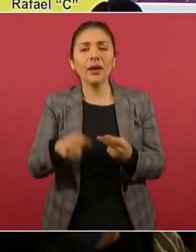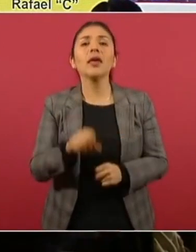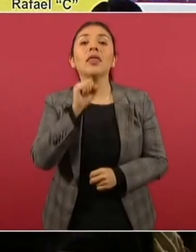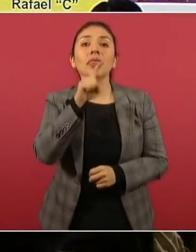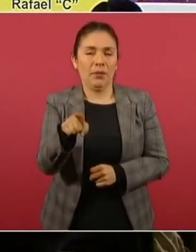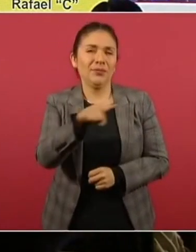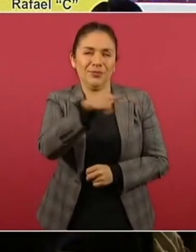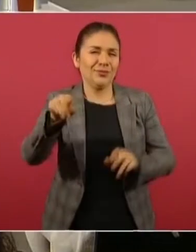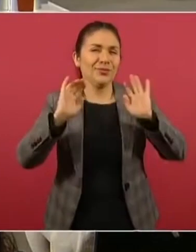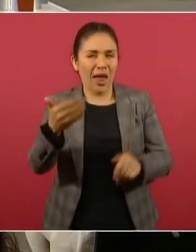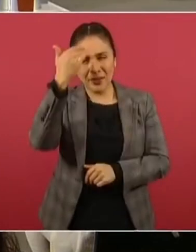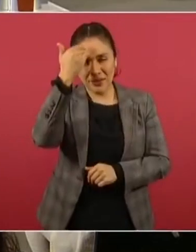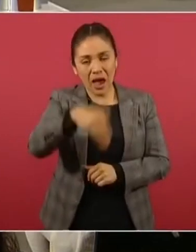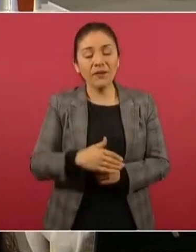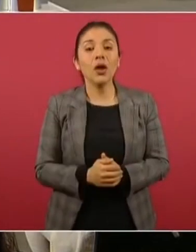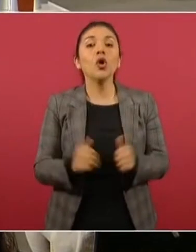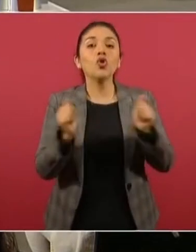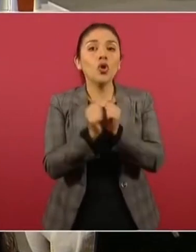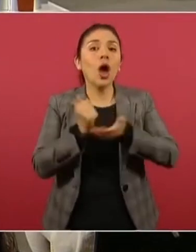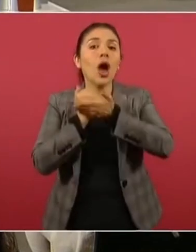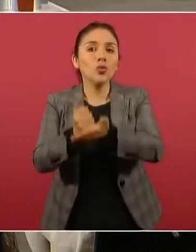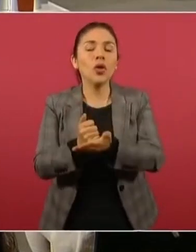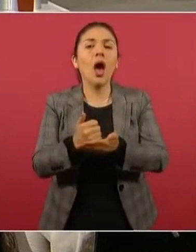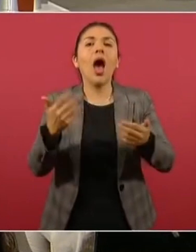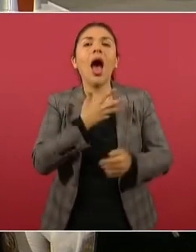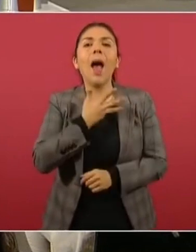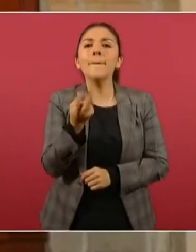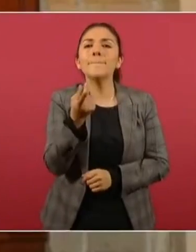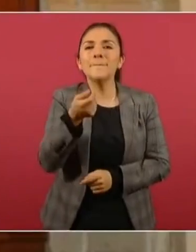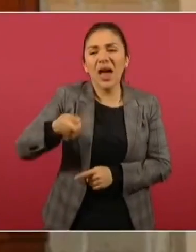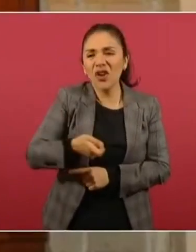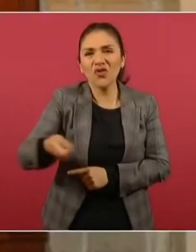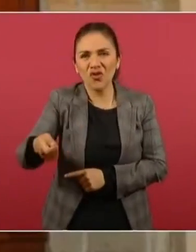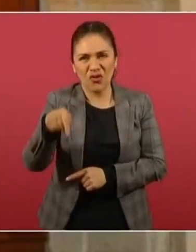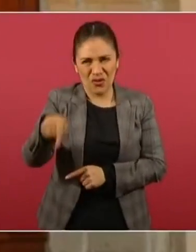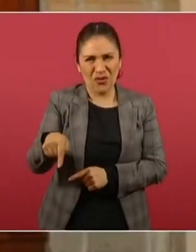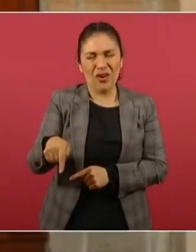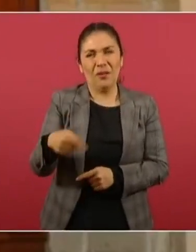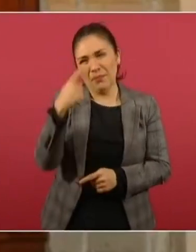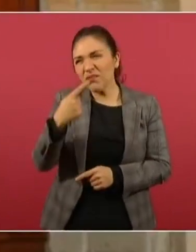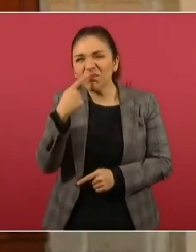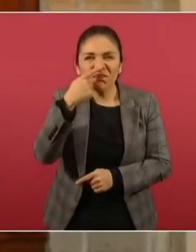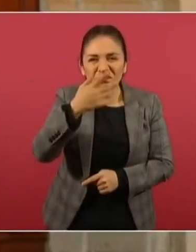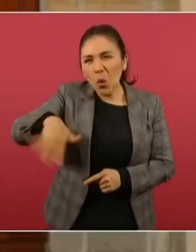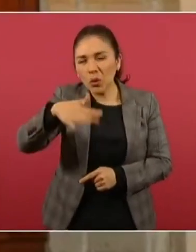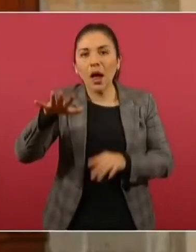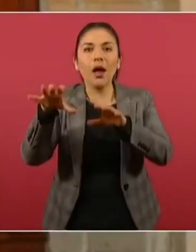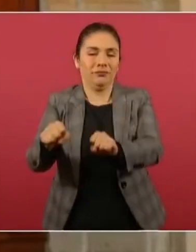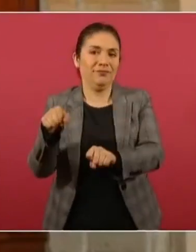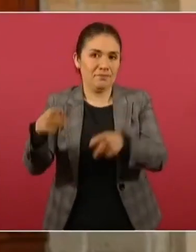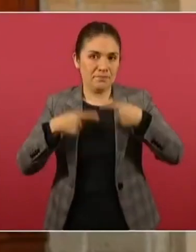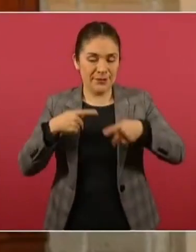como es del conocimiento público, auxilió un elemento canino de nombre Max, que está adiestrado en búsqueda y rescate.